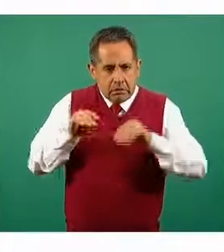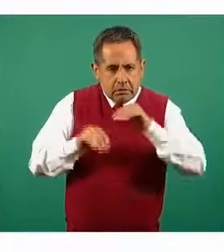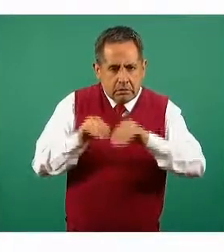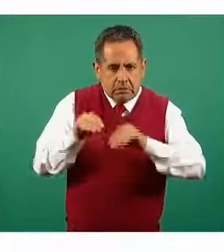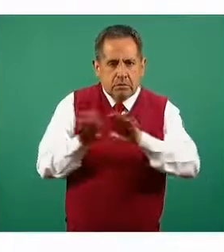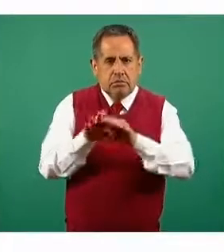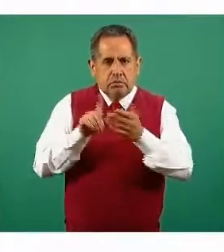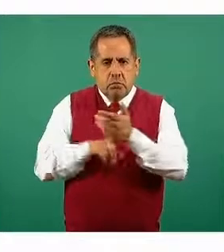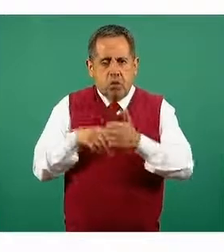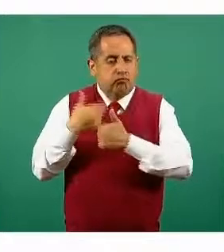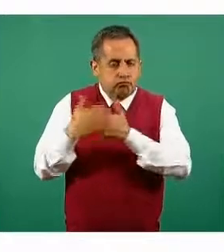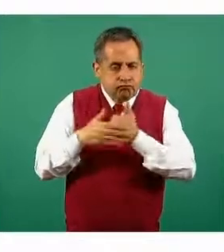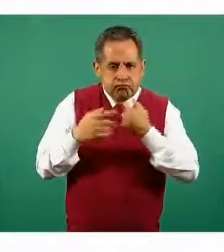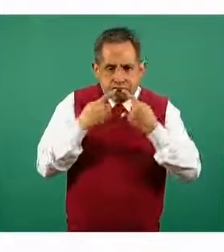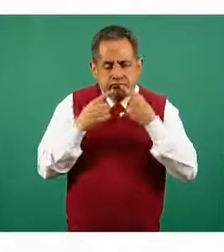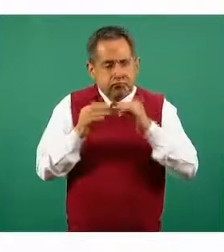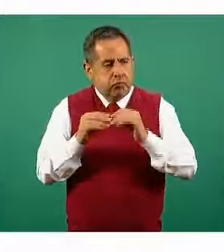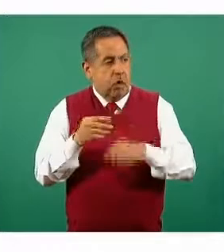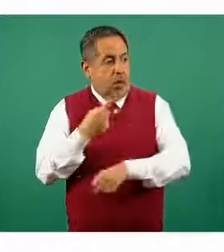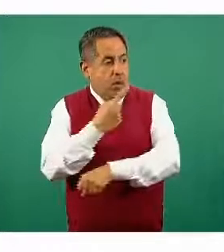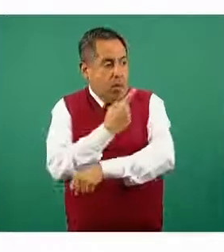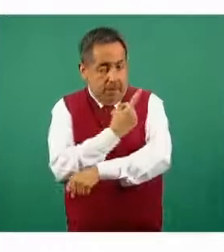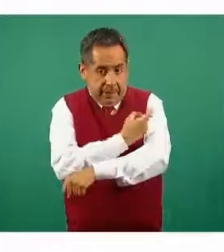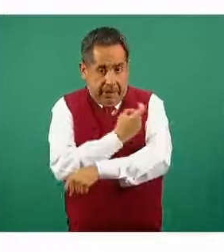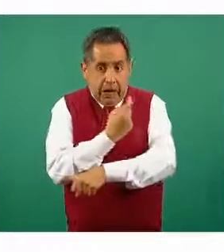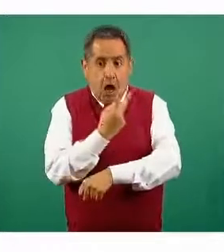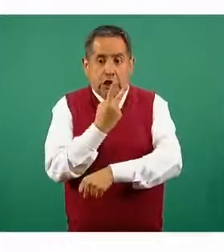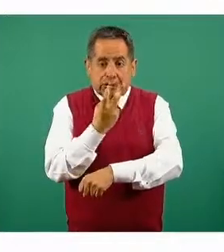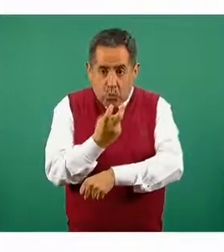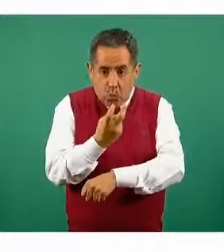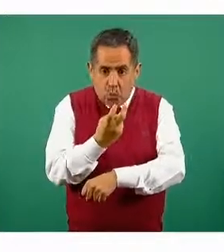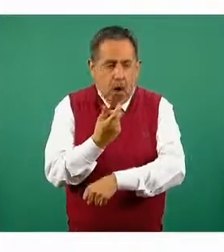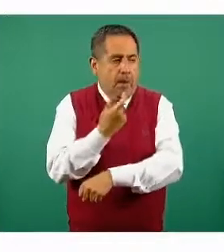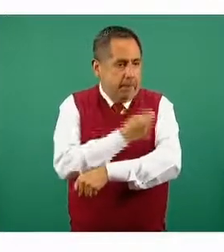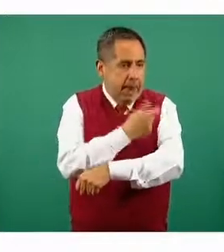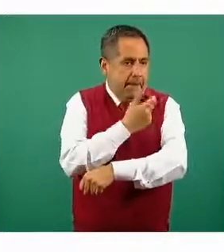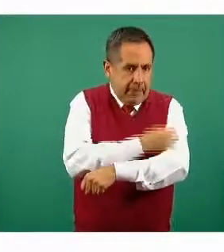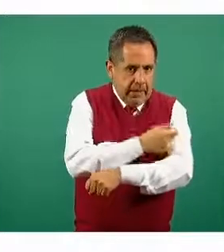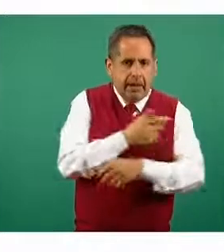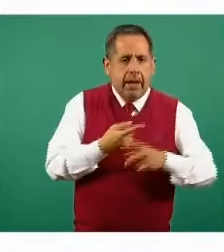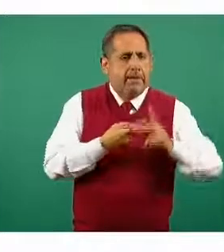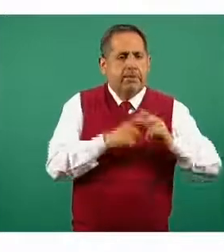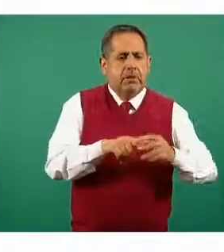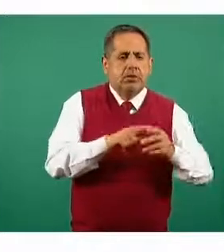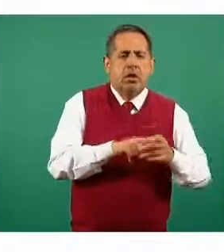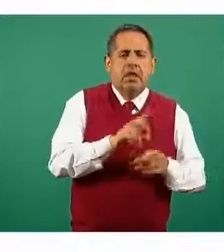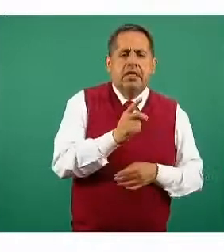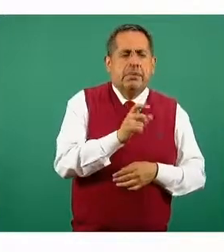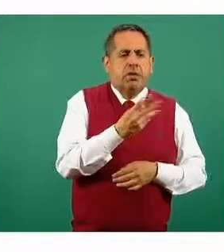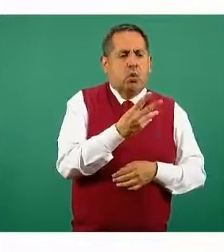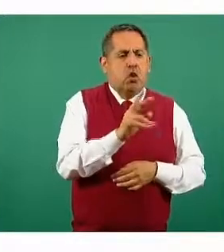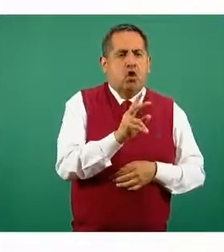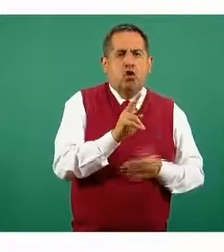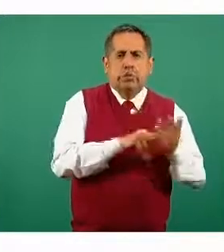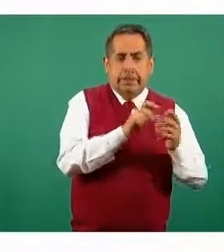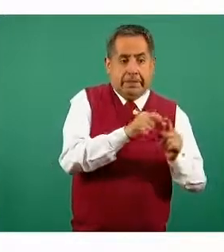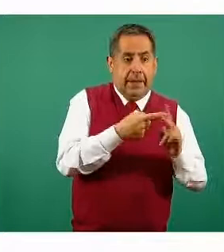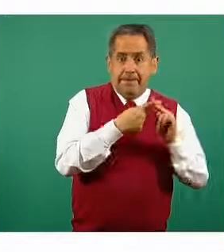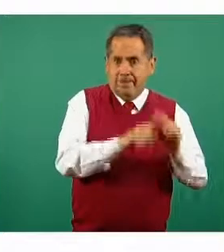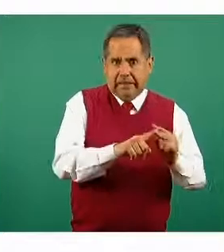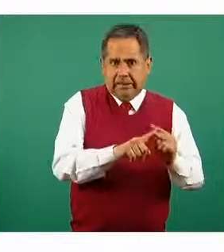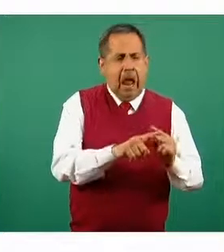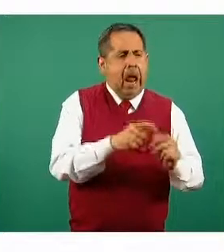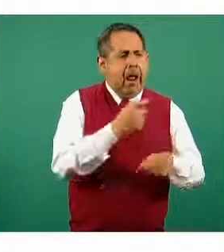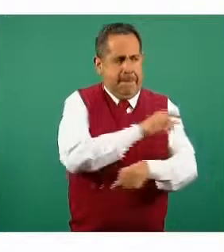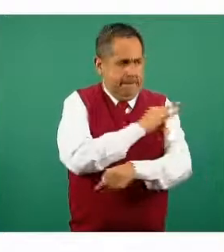dosis para aquellas personas que se vacunaron desde el 24 de diciembre de 2020, fecha en la que inició la